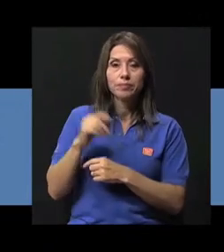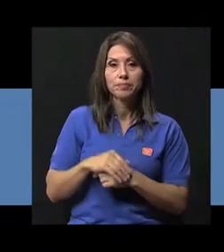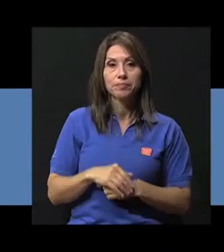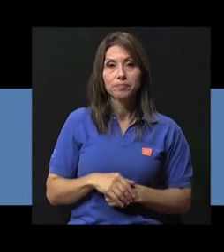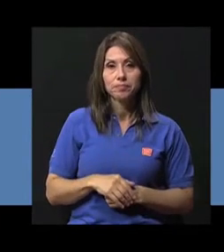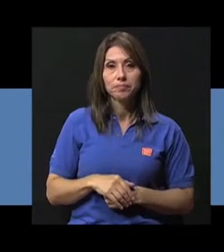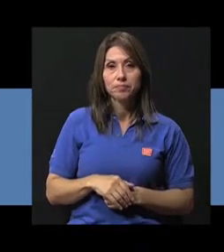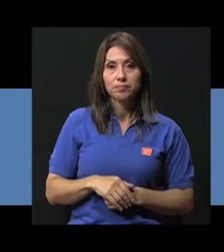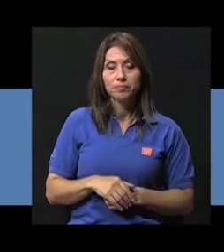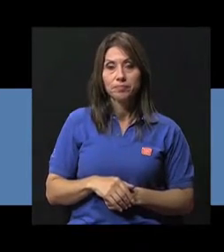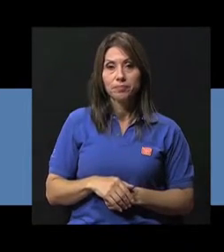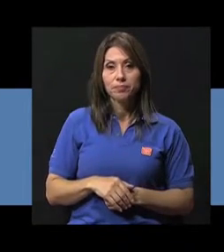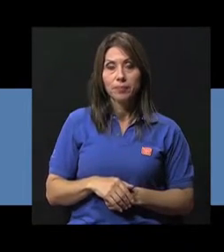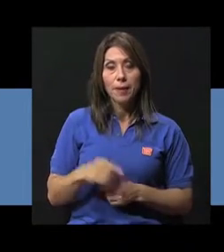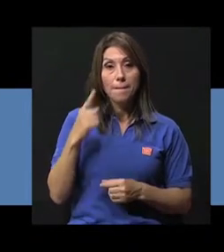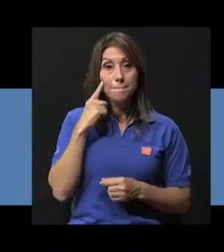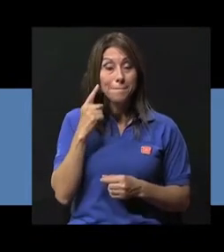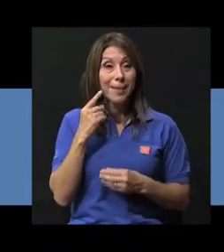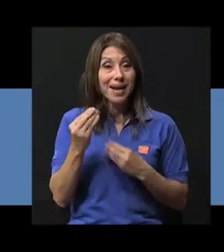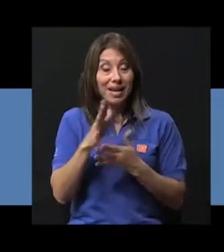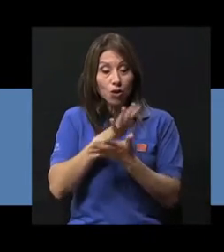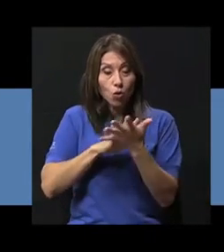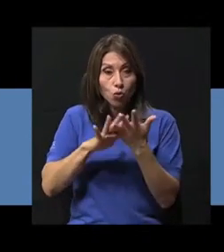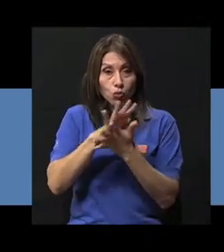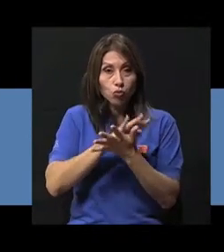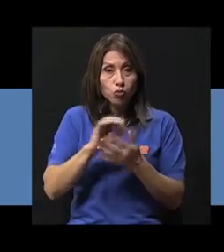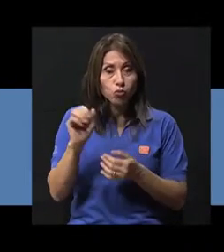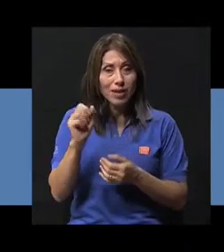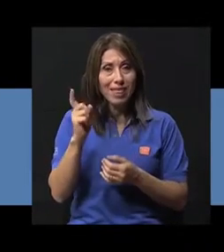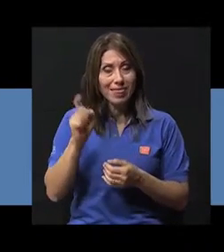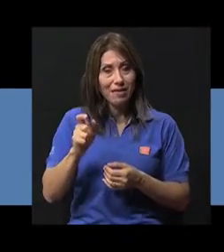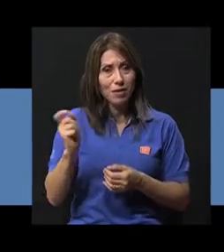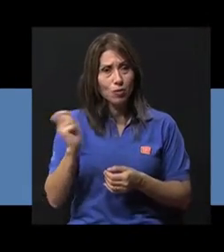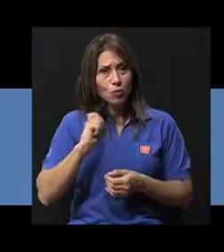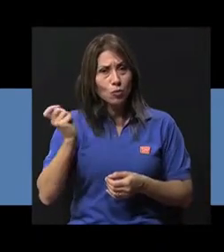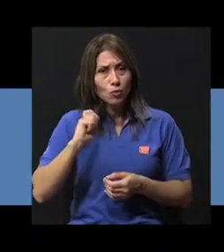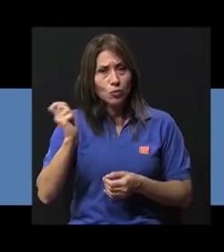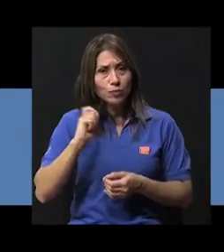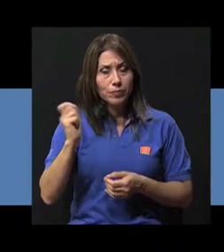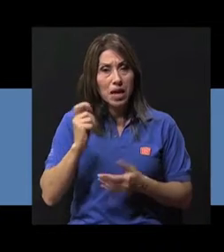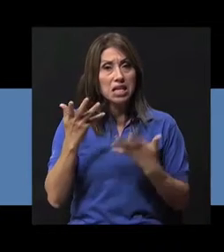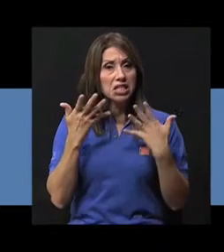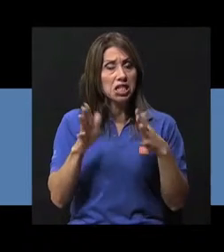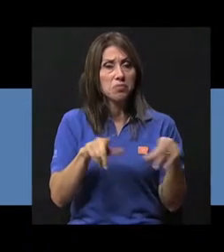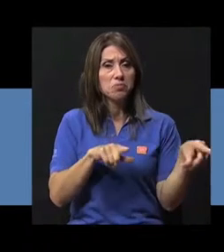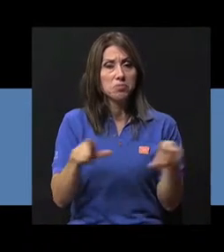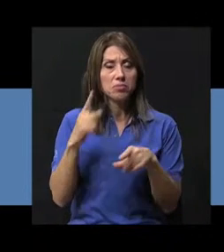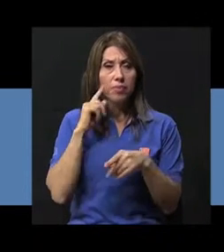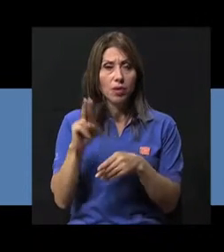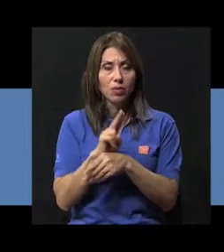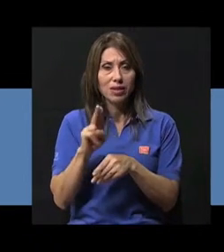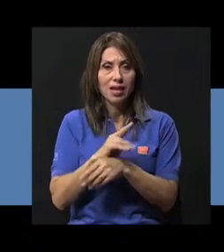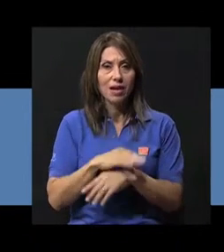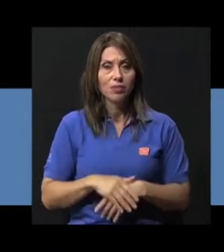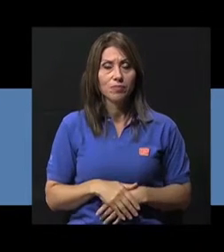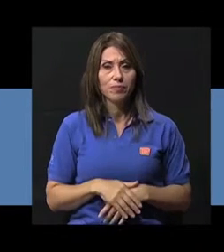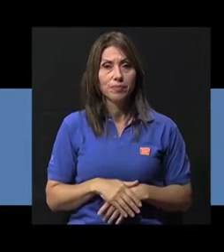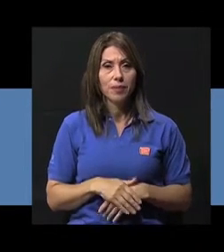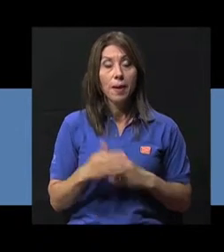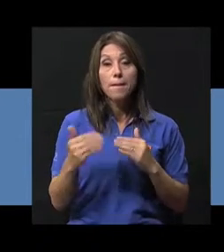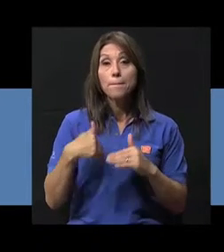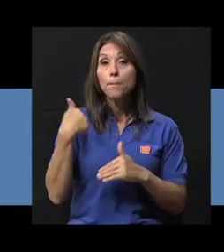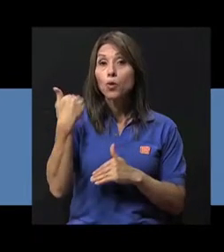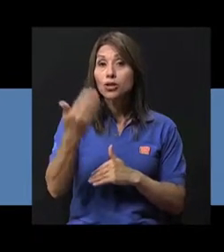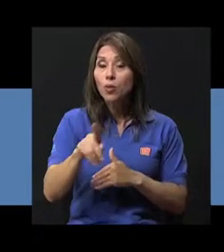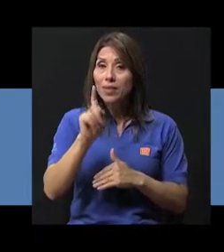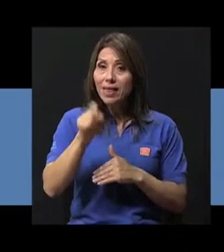agitar el inhalador para mezclar el contenido y que salga uniforme. Con solamente esos dos pasos ya el dispositivo está listo